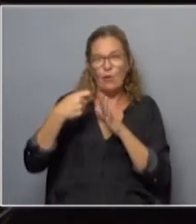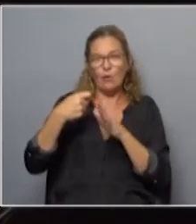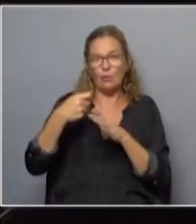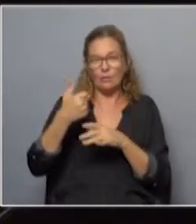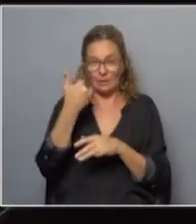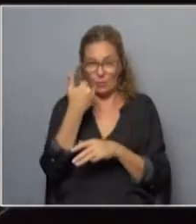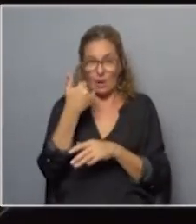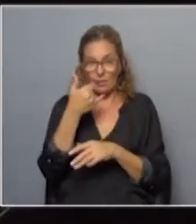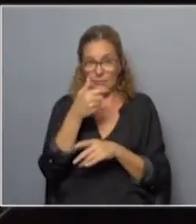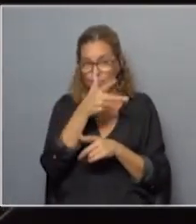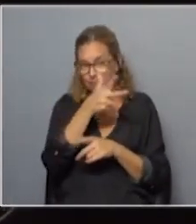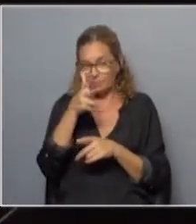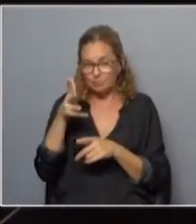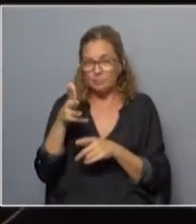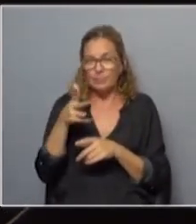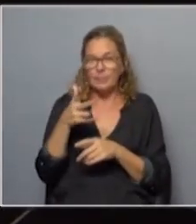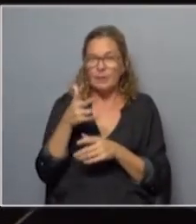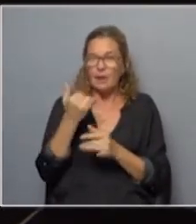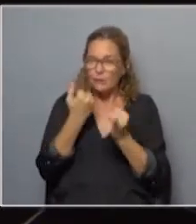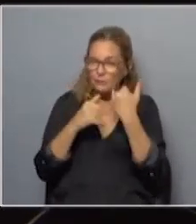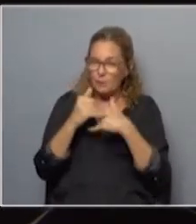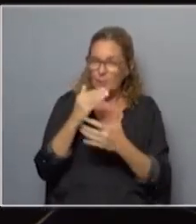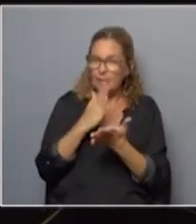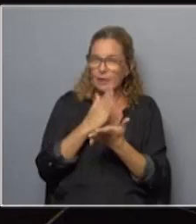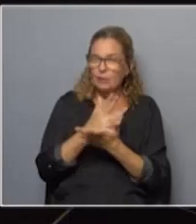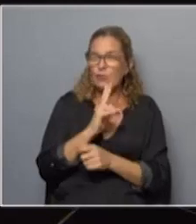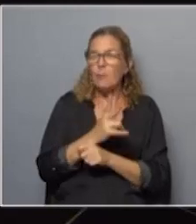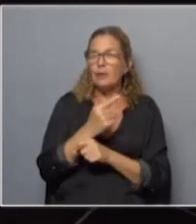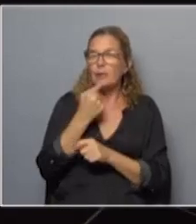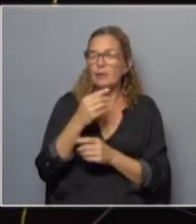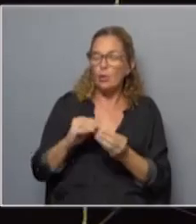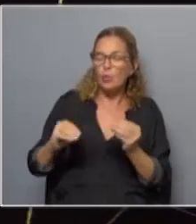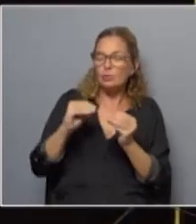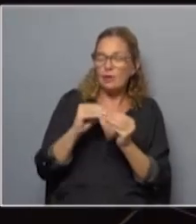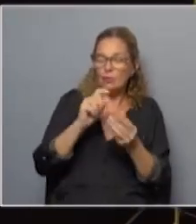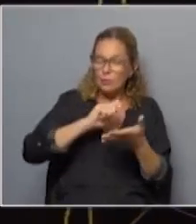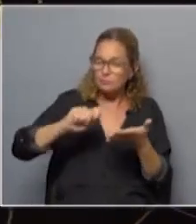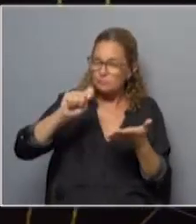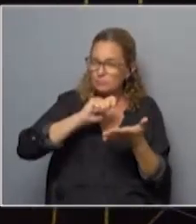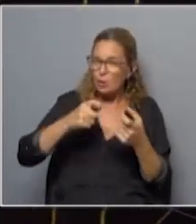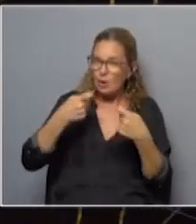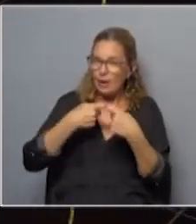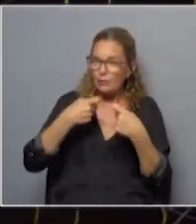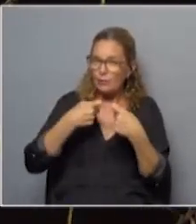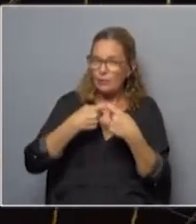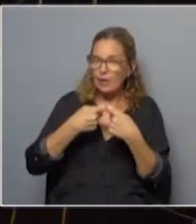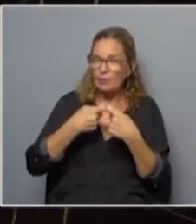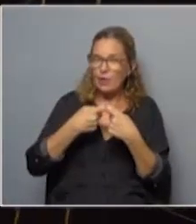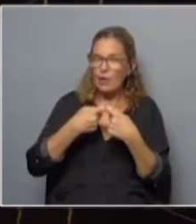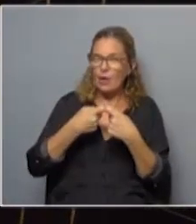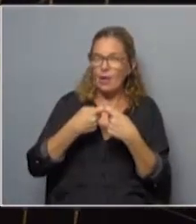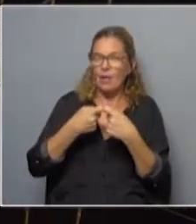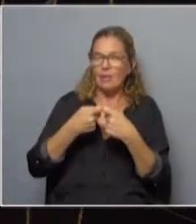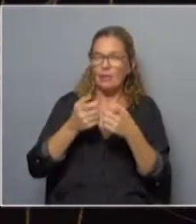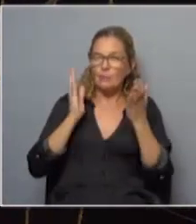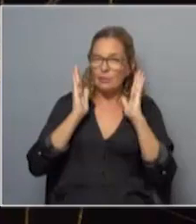celulares. El informe de la Institución Nacional de Derechos Humanos sumaba también un texto que fue presentado por la Asociación de Defensores Públicos